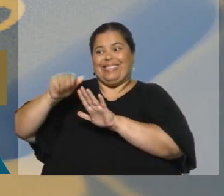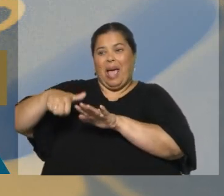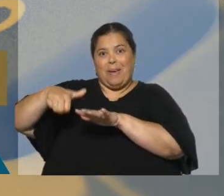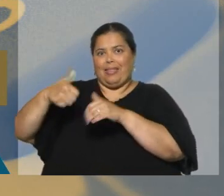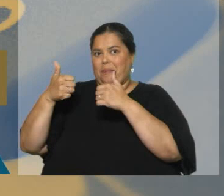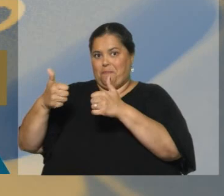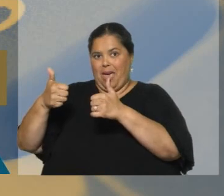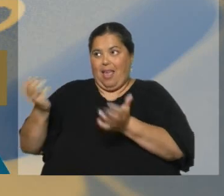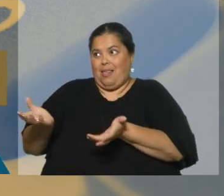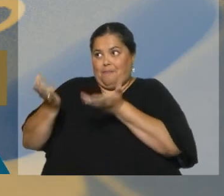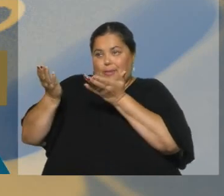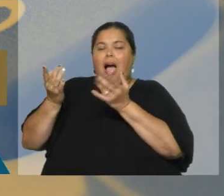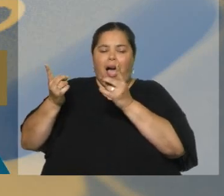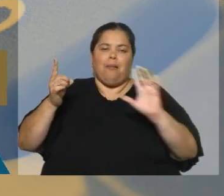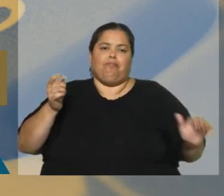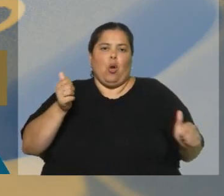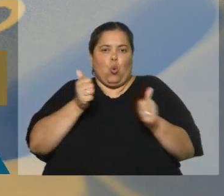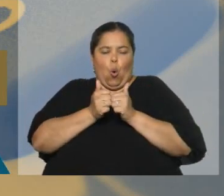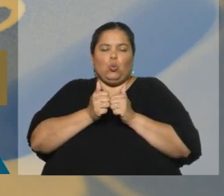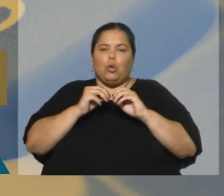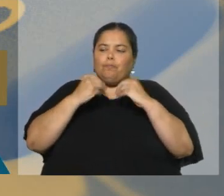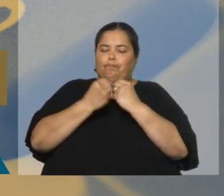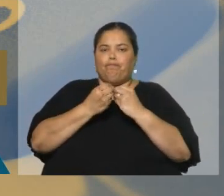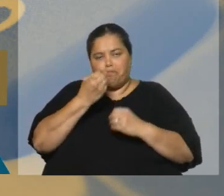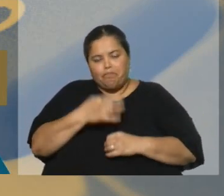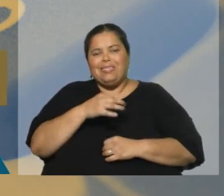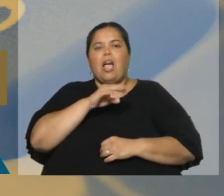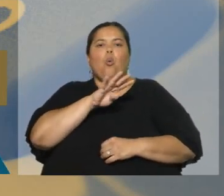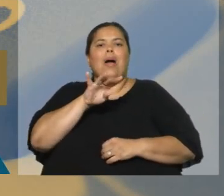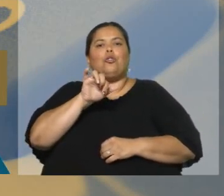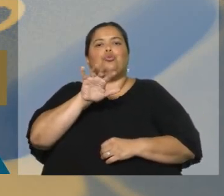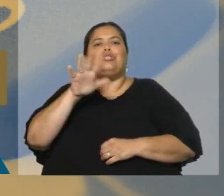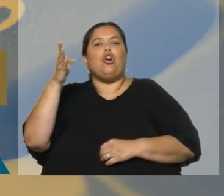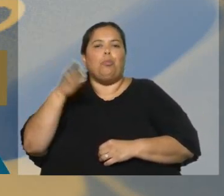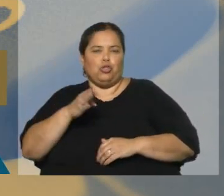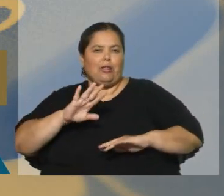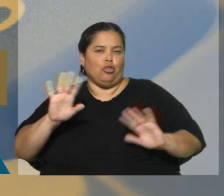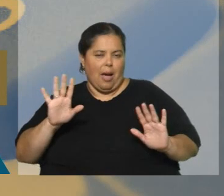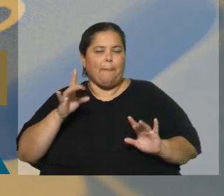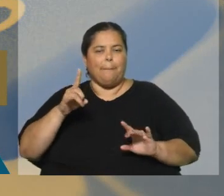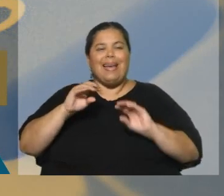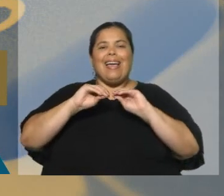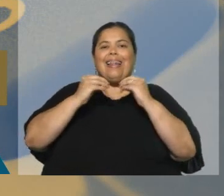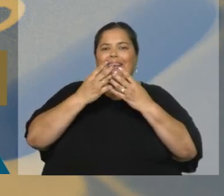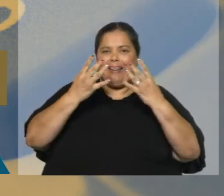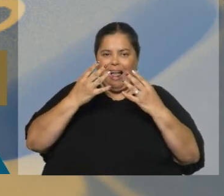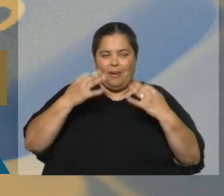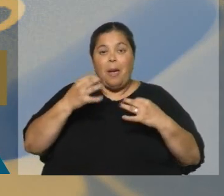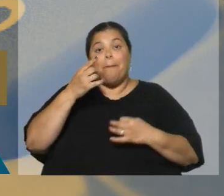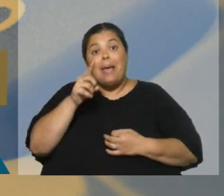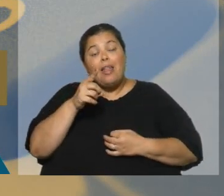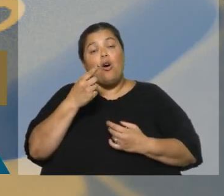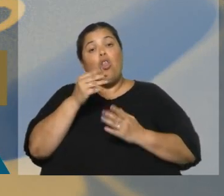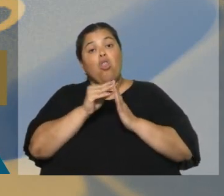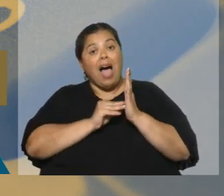el crecimiento todavía es importante, un 4.5%, que se va a ir diluyendo. Hay otras formas de leer los datos de industria, de todos